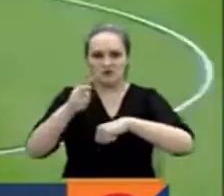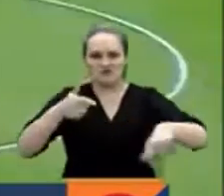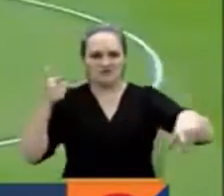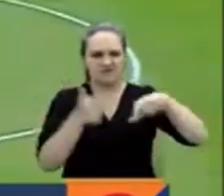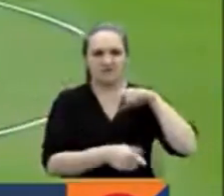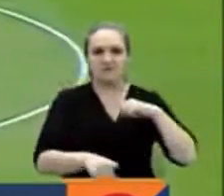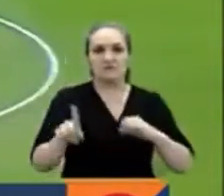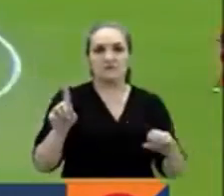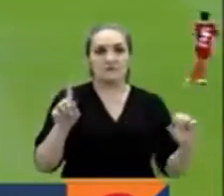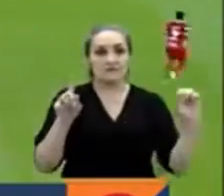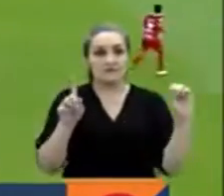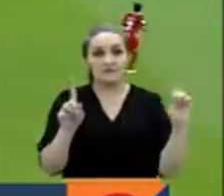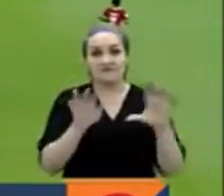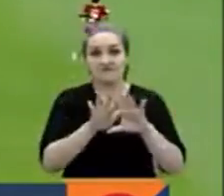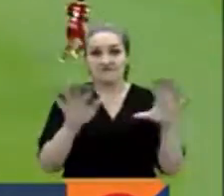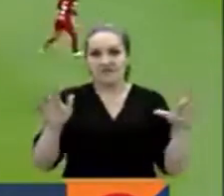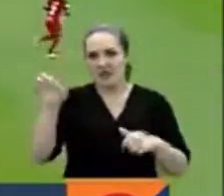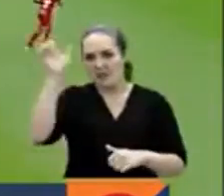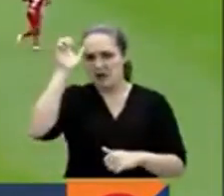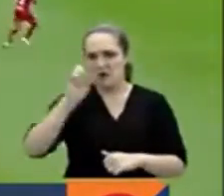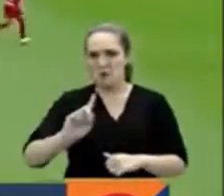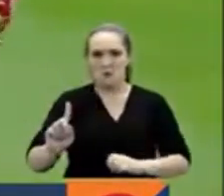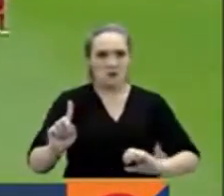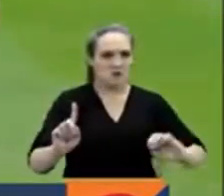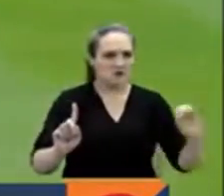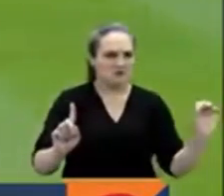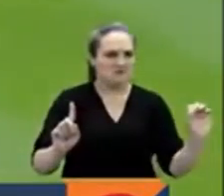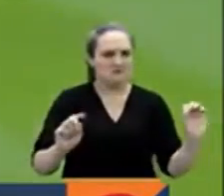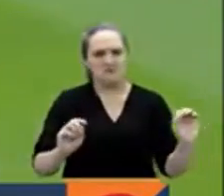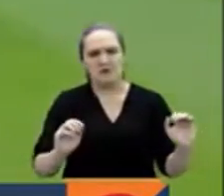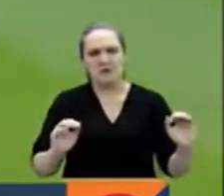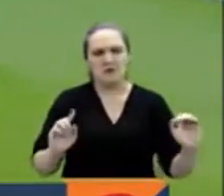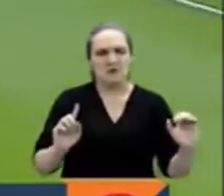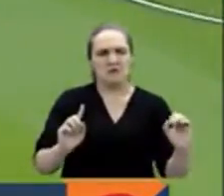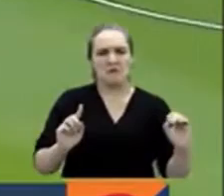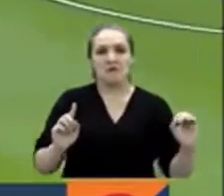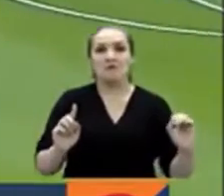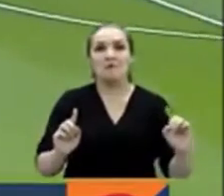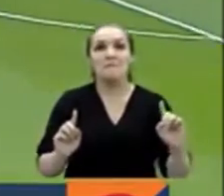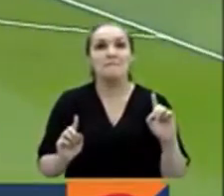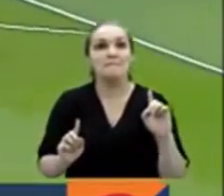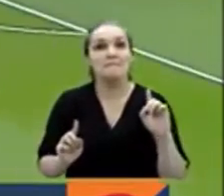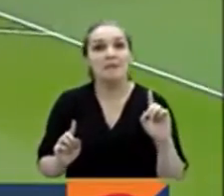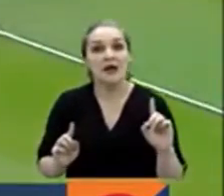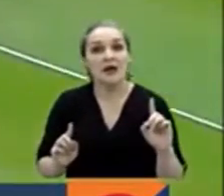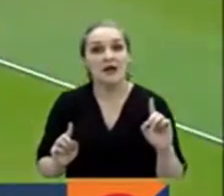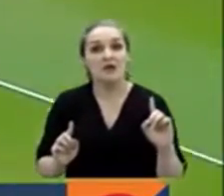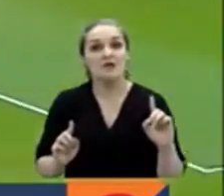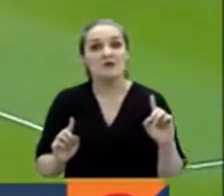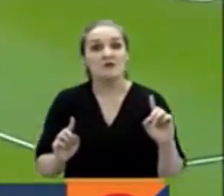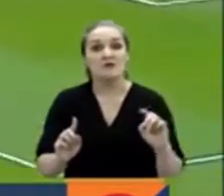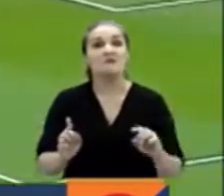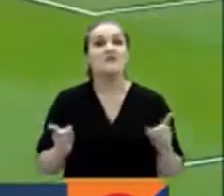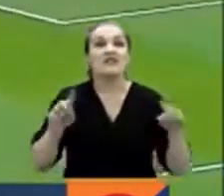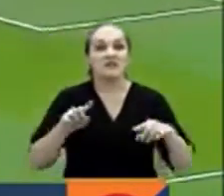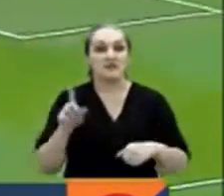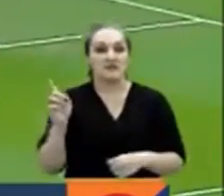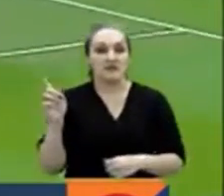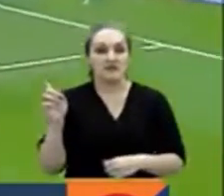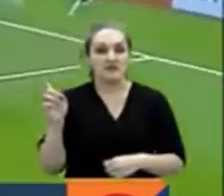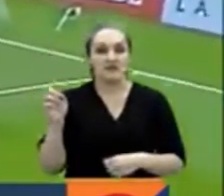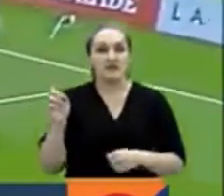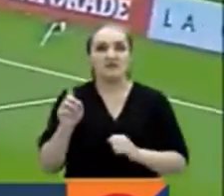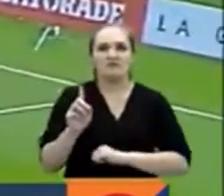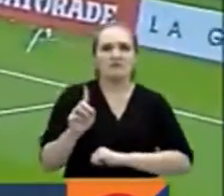marcador. De esa manera las escarlatas adelantaban la ventaja, pero hay que decir que adelantaron también líneas Alianza Lima